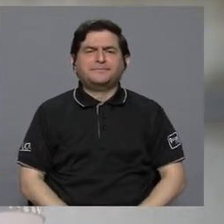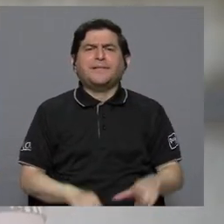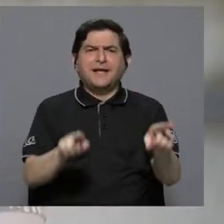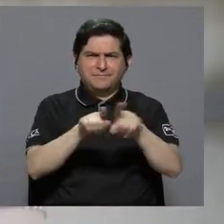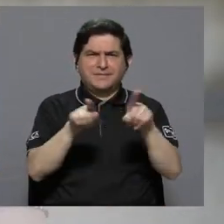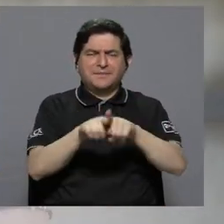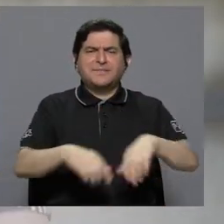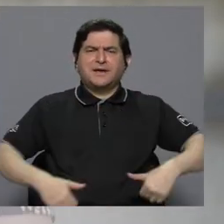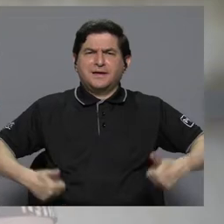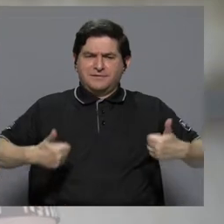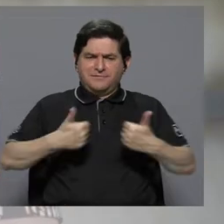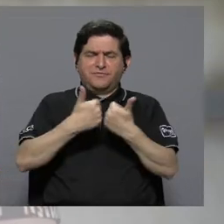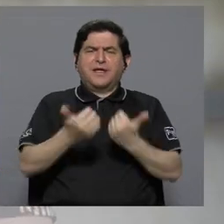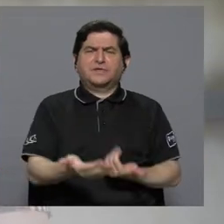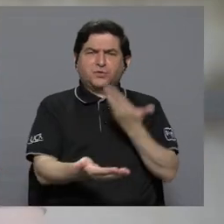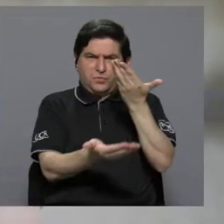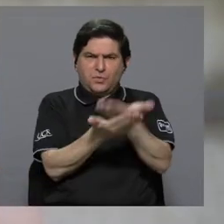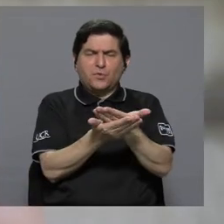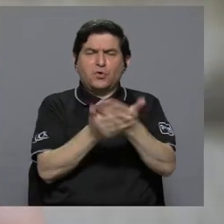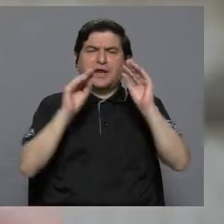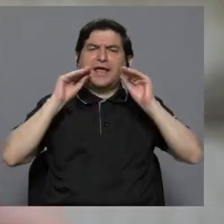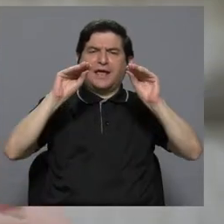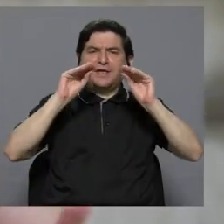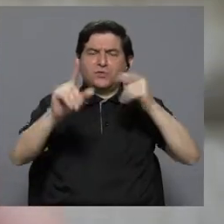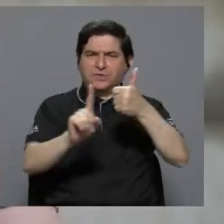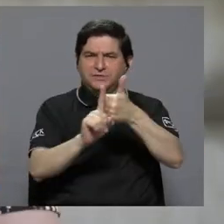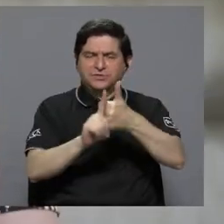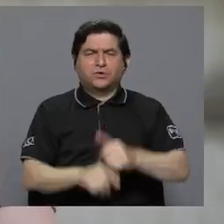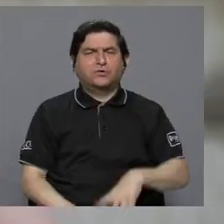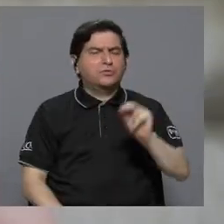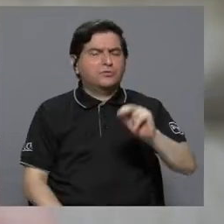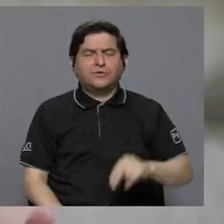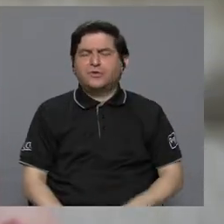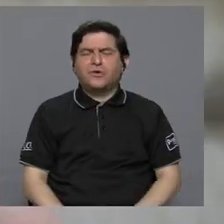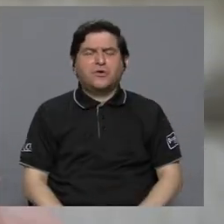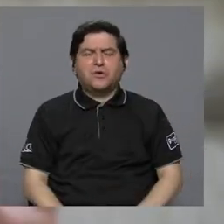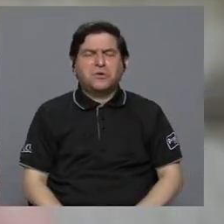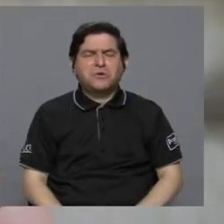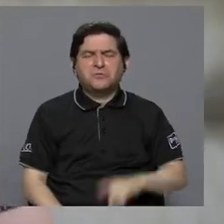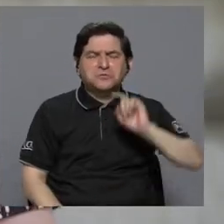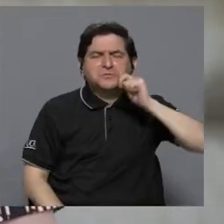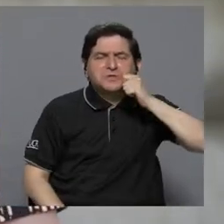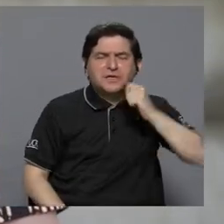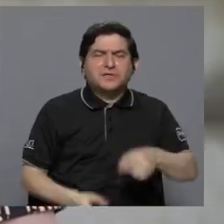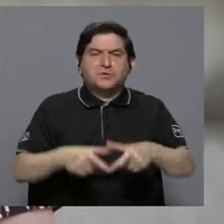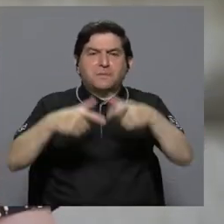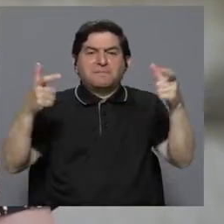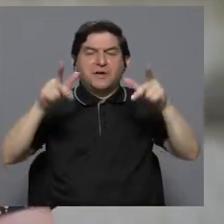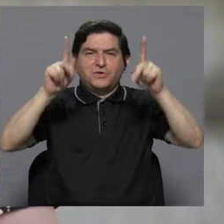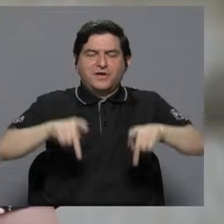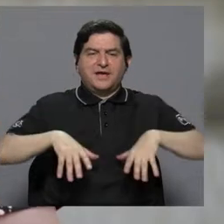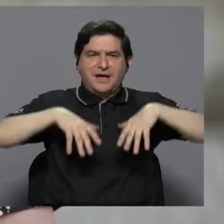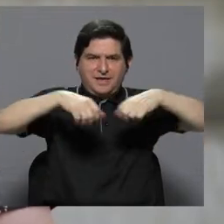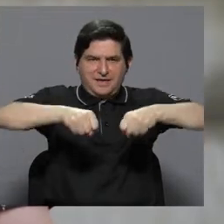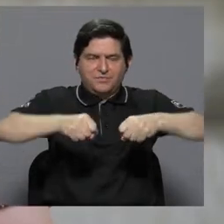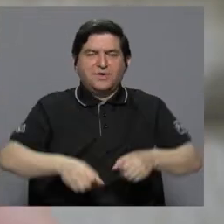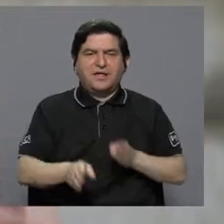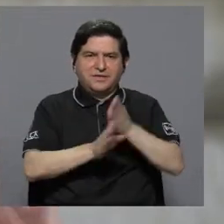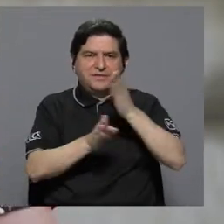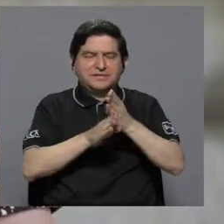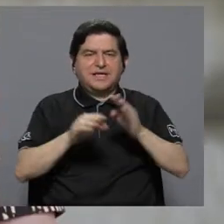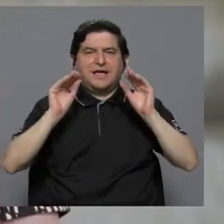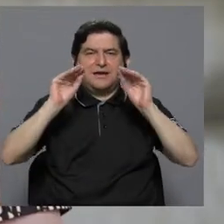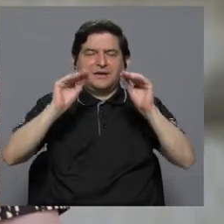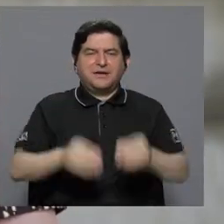es un desafío que nos plantea la educación. Para nadie es un secreto que la mayoría de los graduados en las carreras de educación